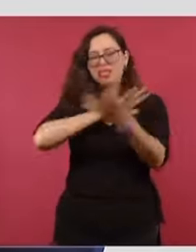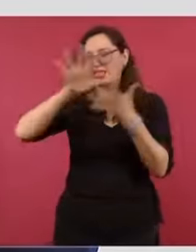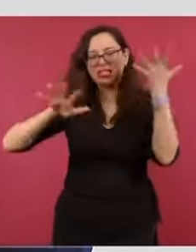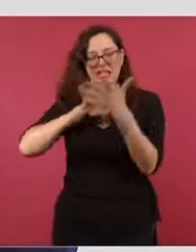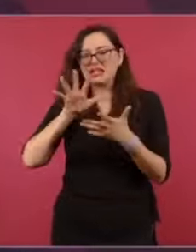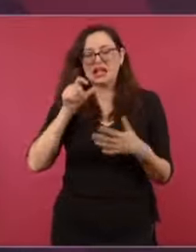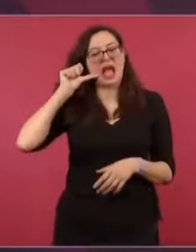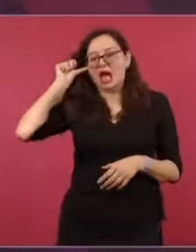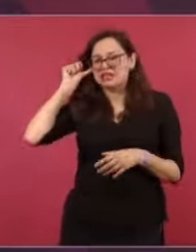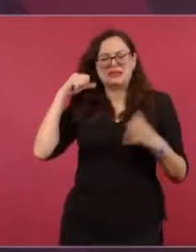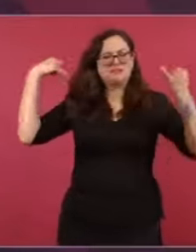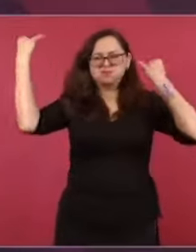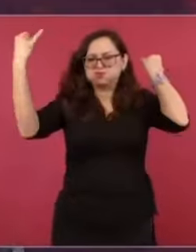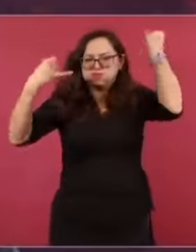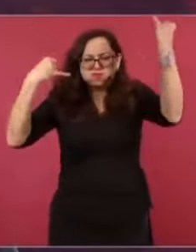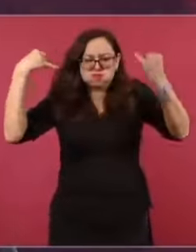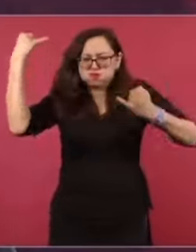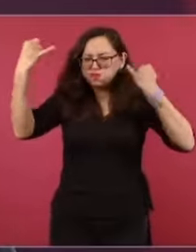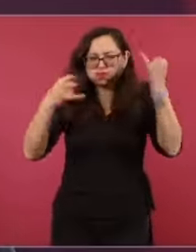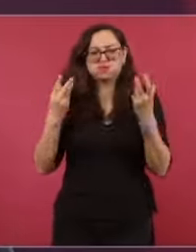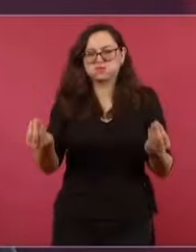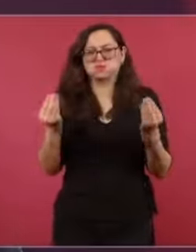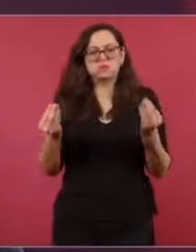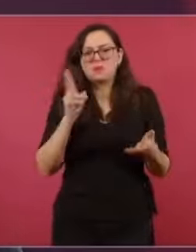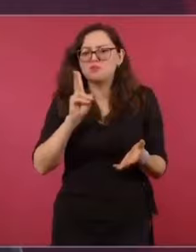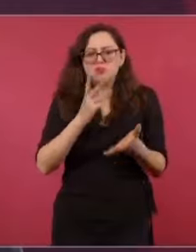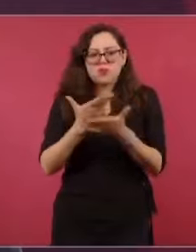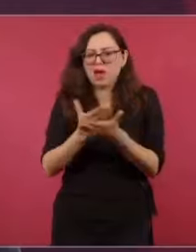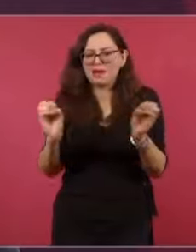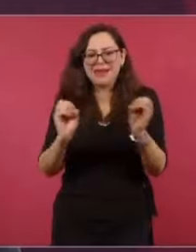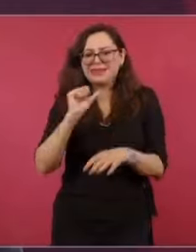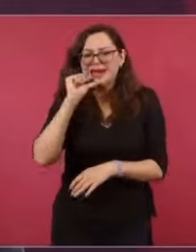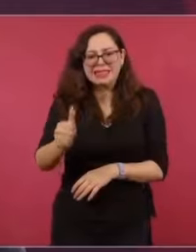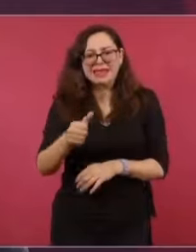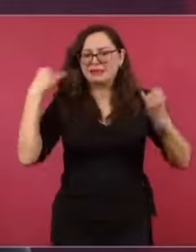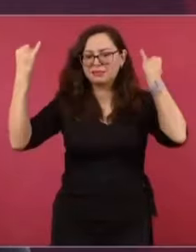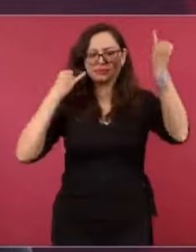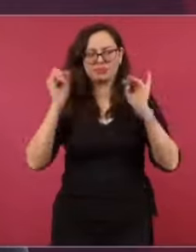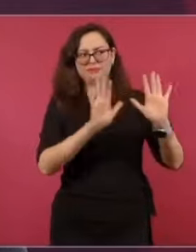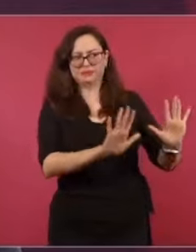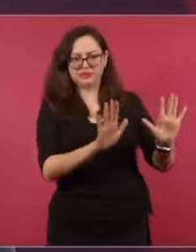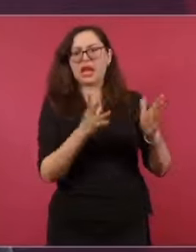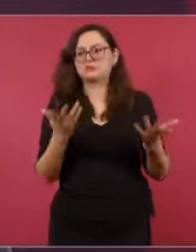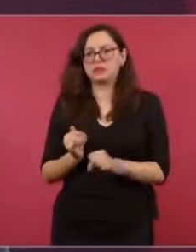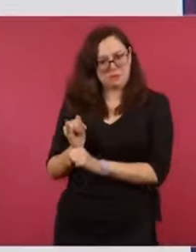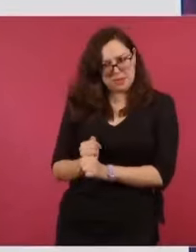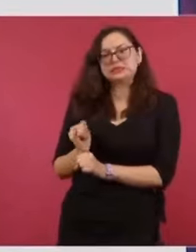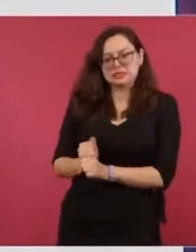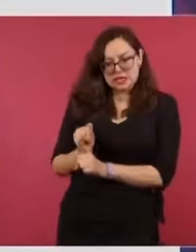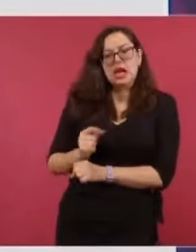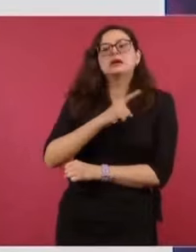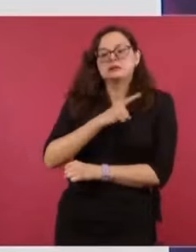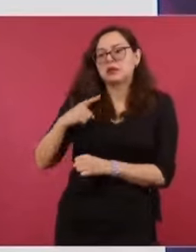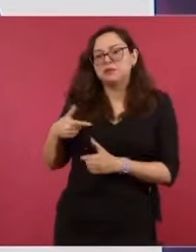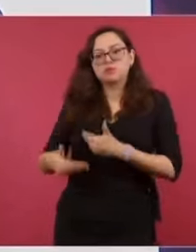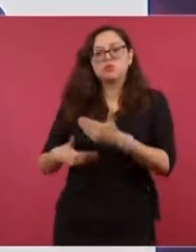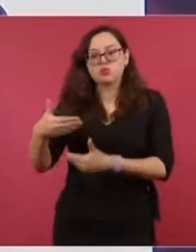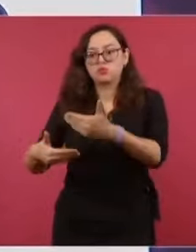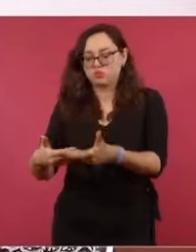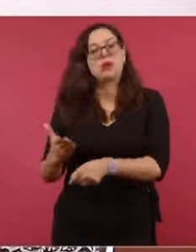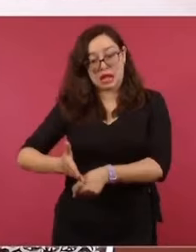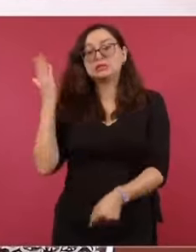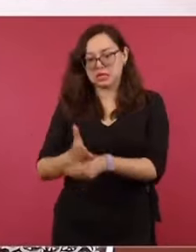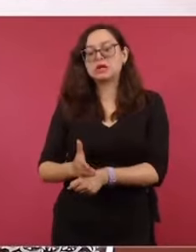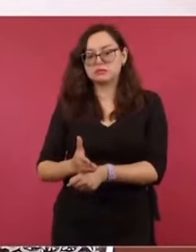se habló mucho de eso sin ninguna prueba. De todas maneras, vamos a seguir con las investigaciones y se va a